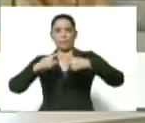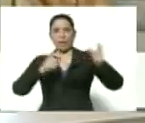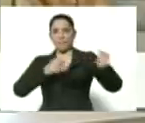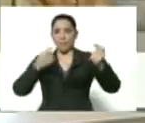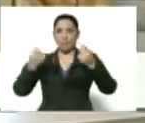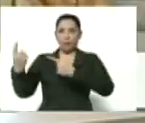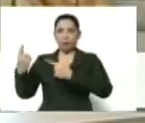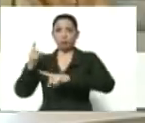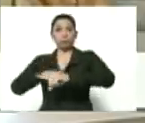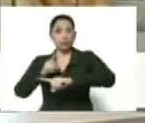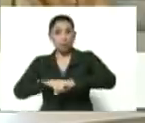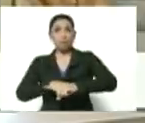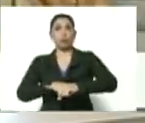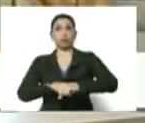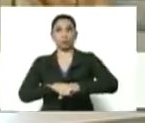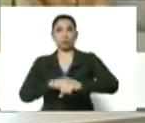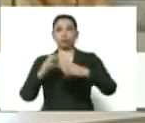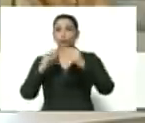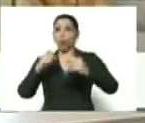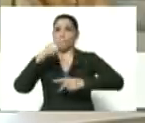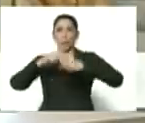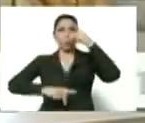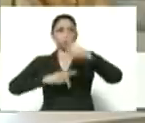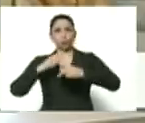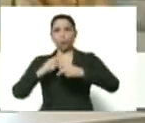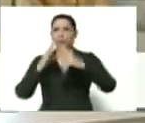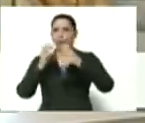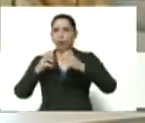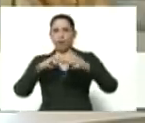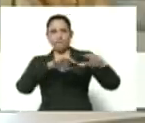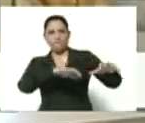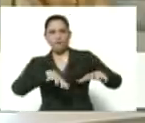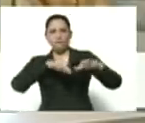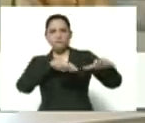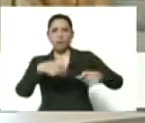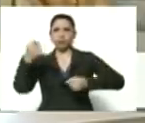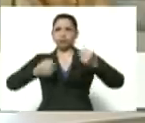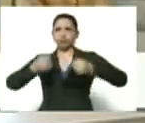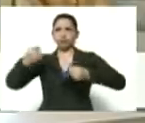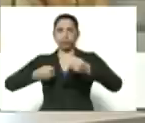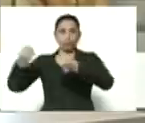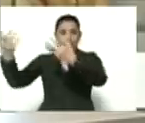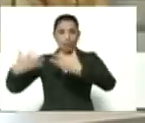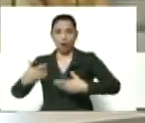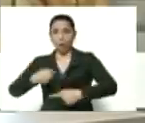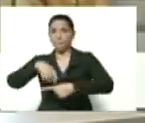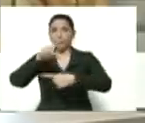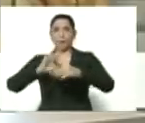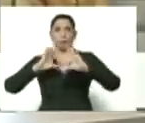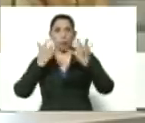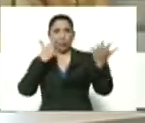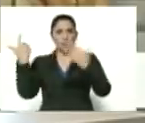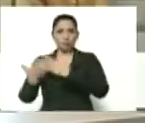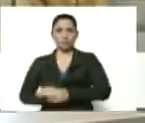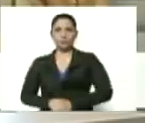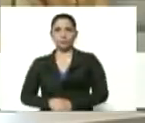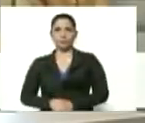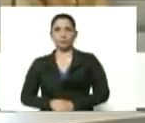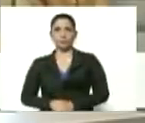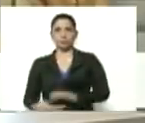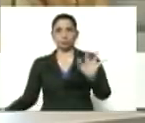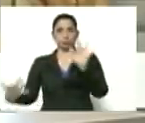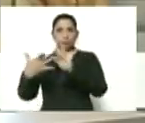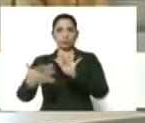a tiempo a los productores, los tractores que estamos trayendo de primer nivel mundial. Adelante, Rodolfo